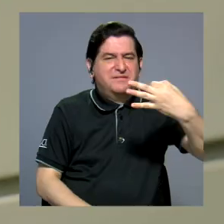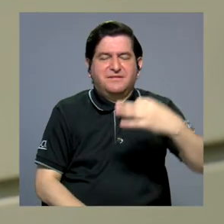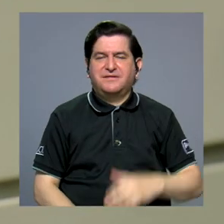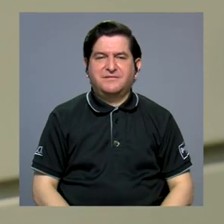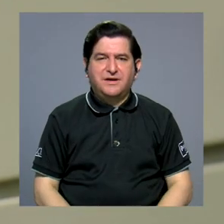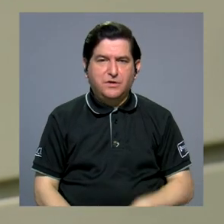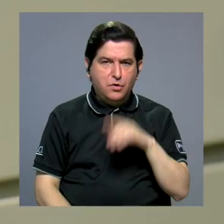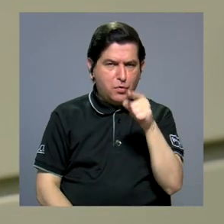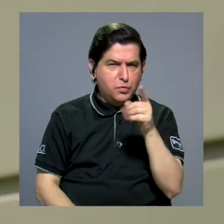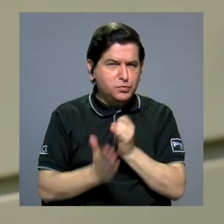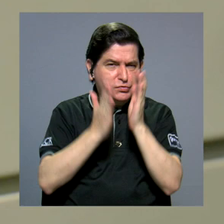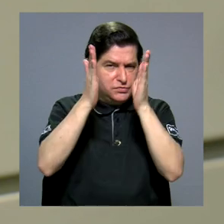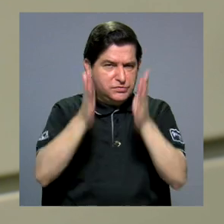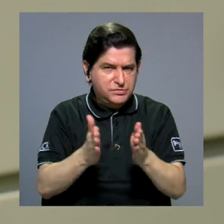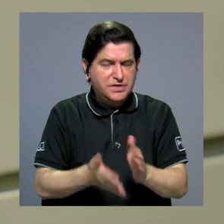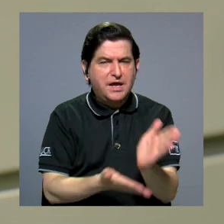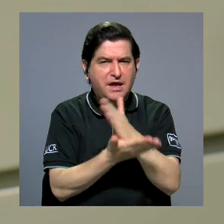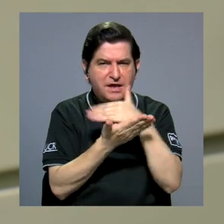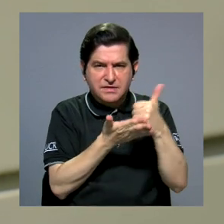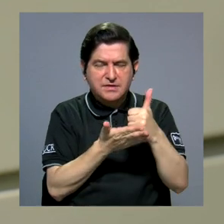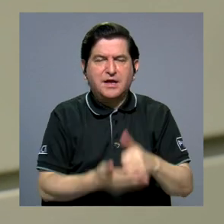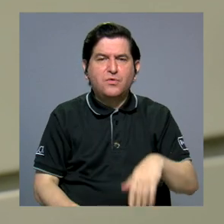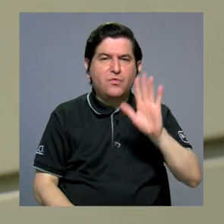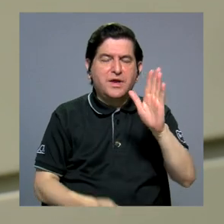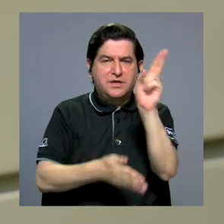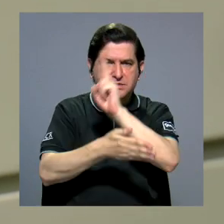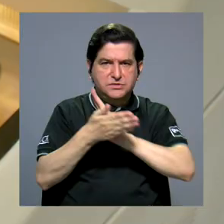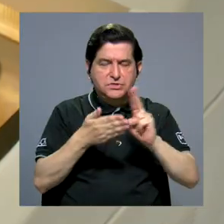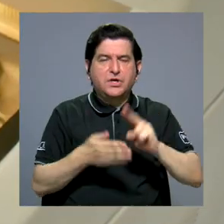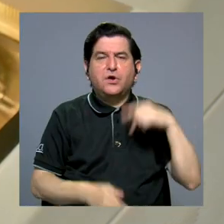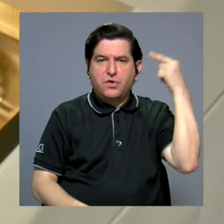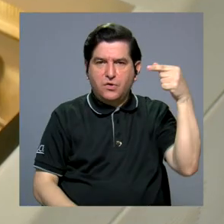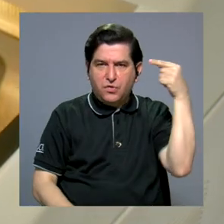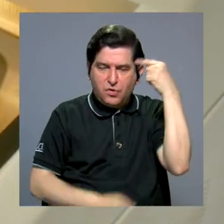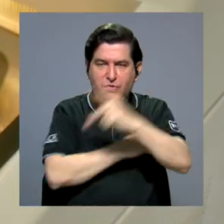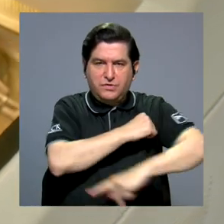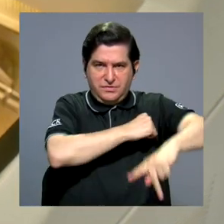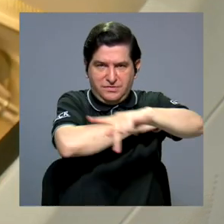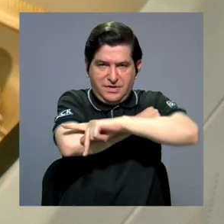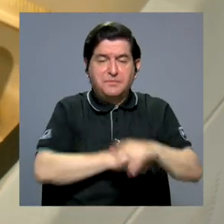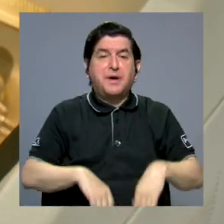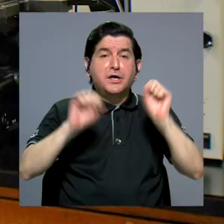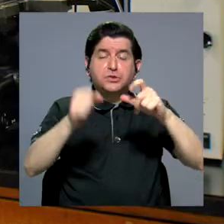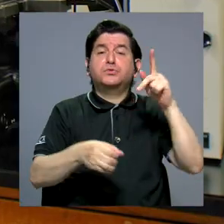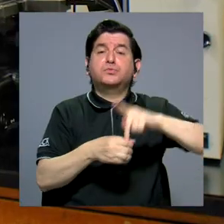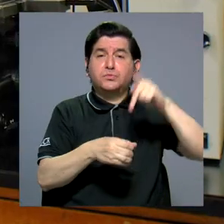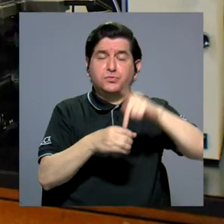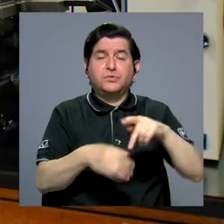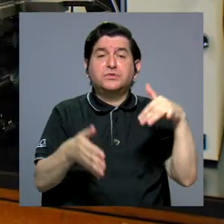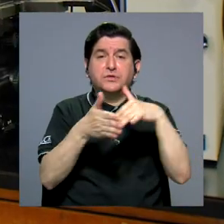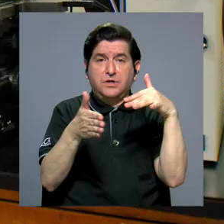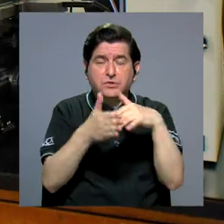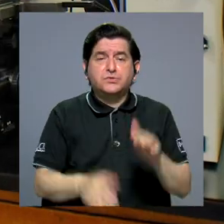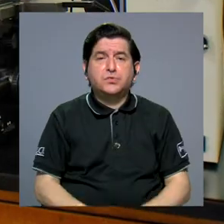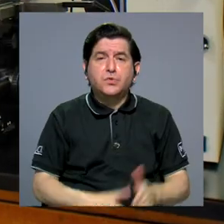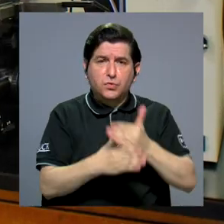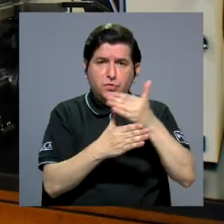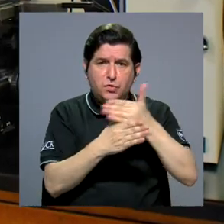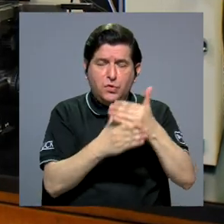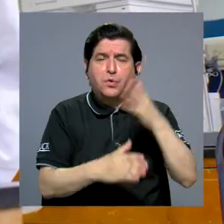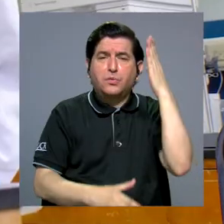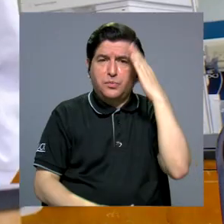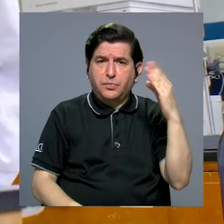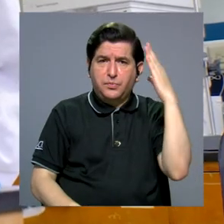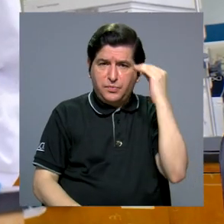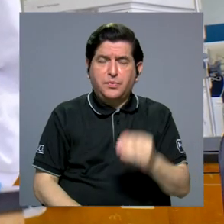cotidiano. Si usted es investigador de alguna de las cinco universidades estatales del país, puede participar del estudio y compartir